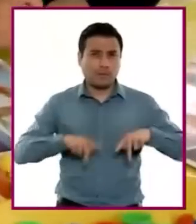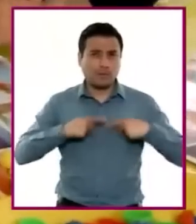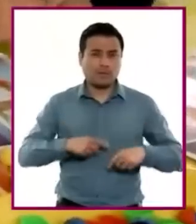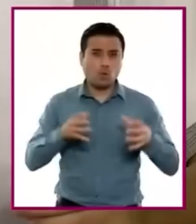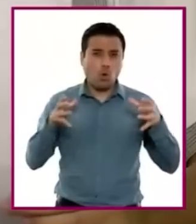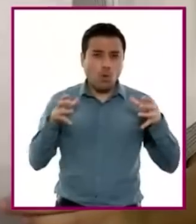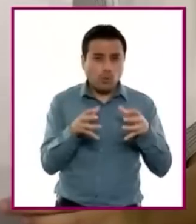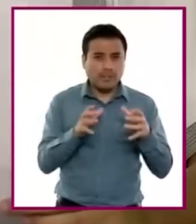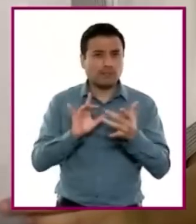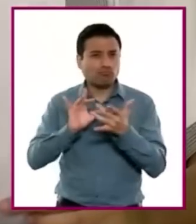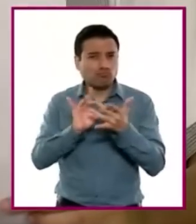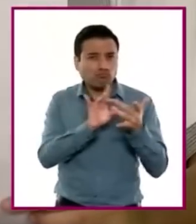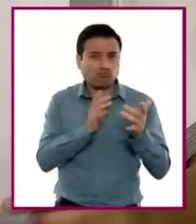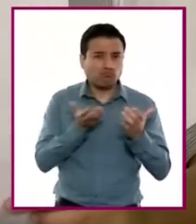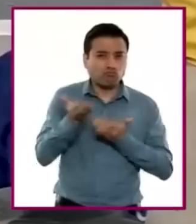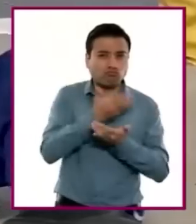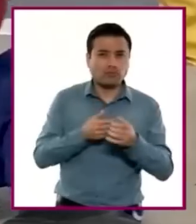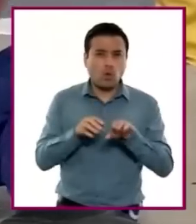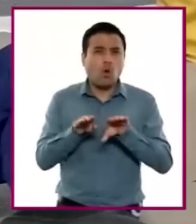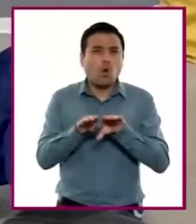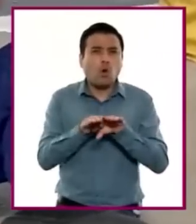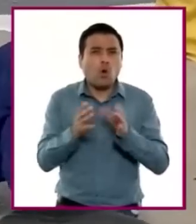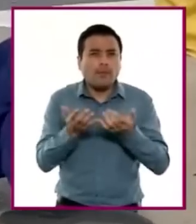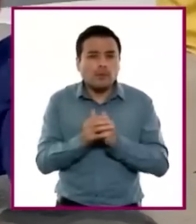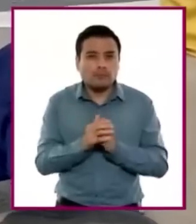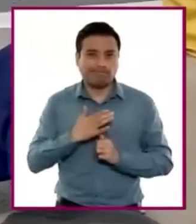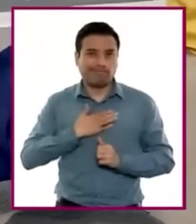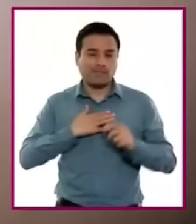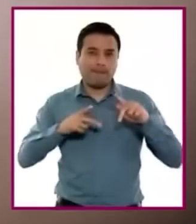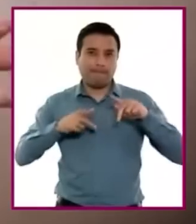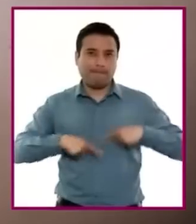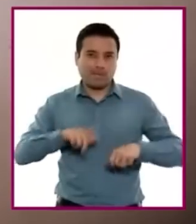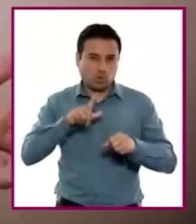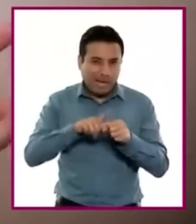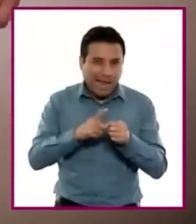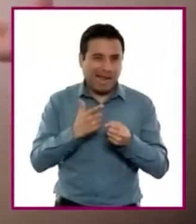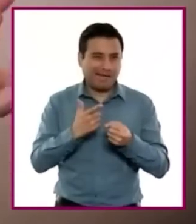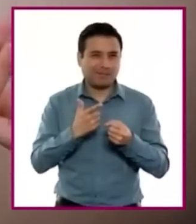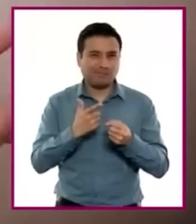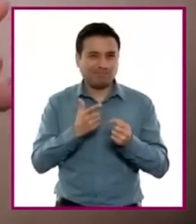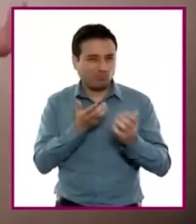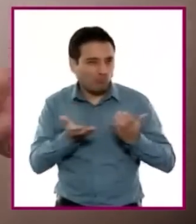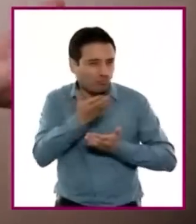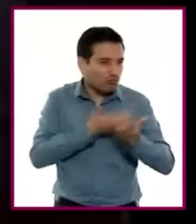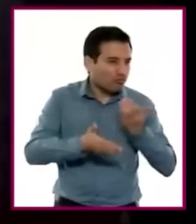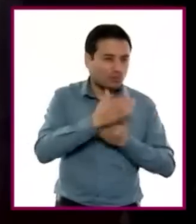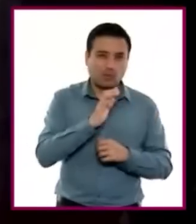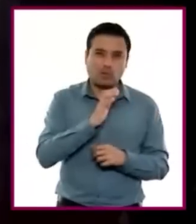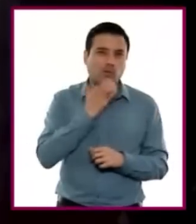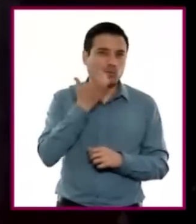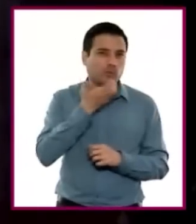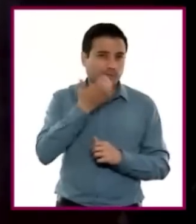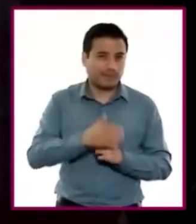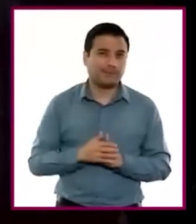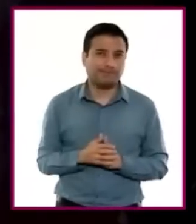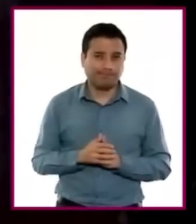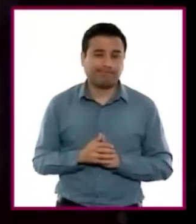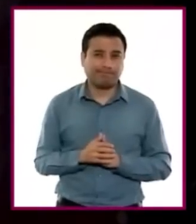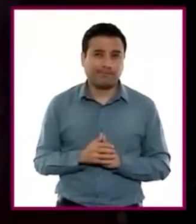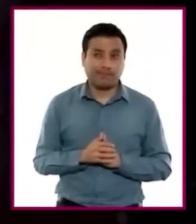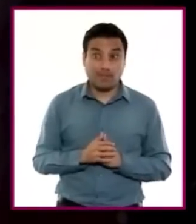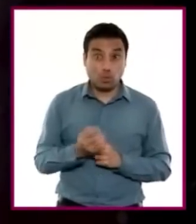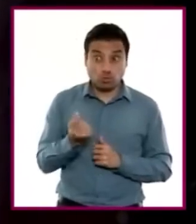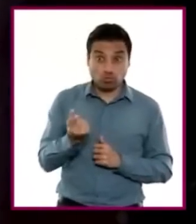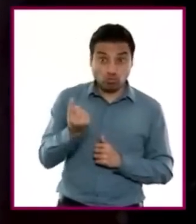mediante un proceso de construcción personal y social permanente, participando en colectividades de sus primeros años para